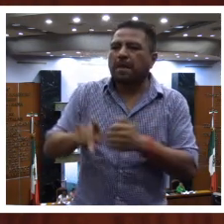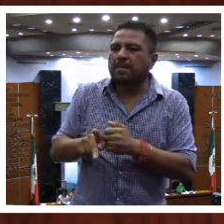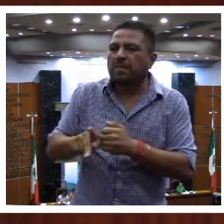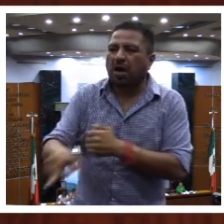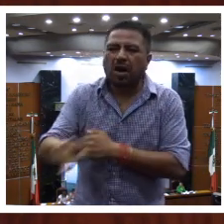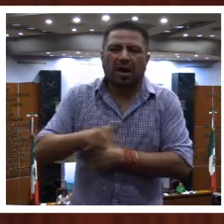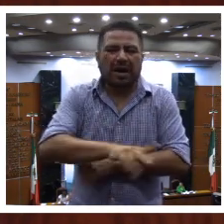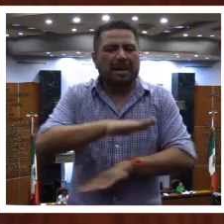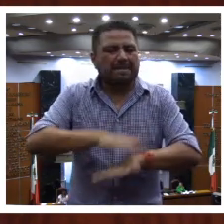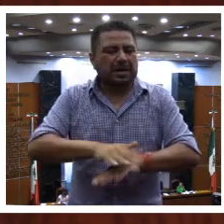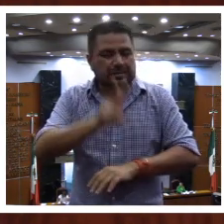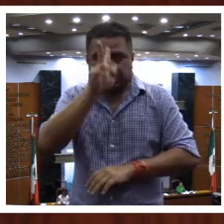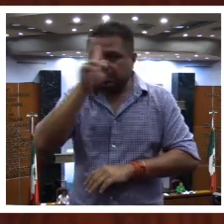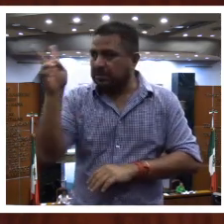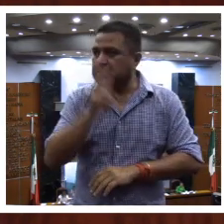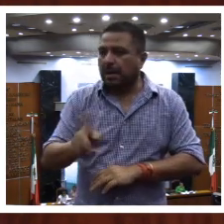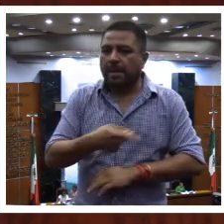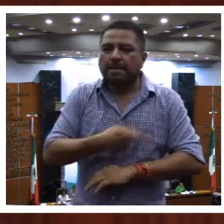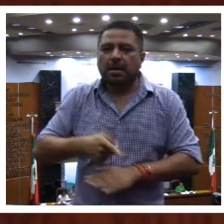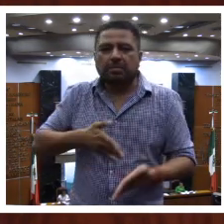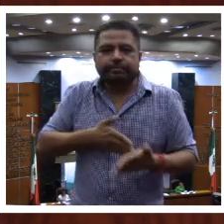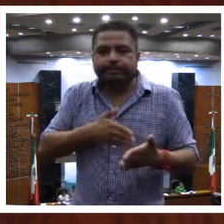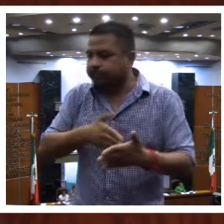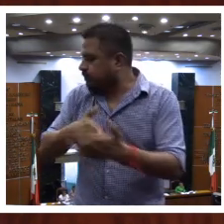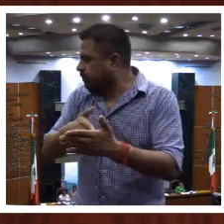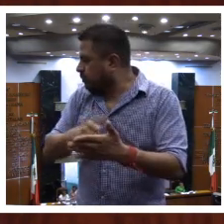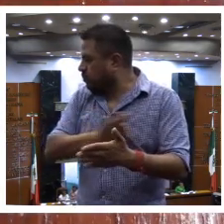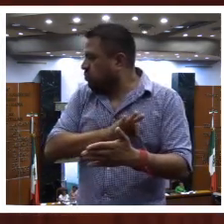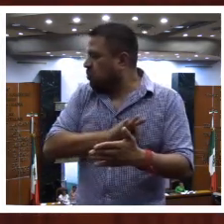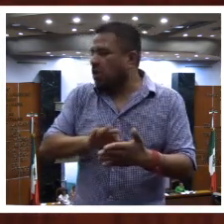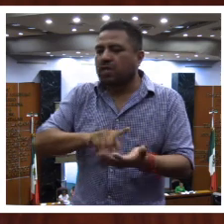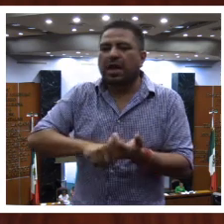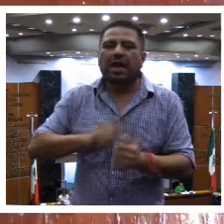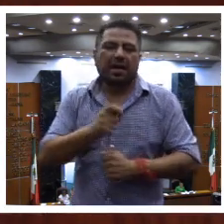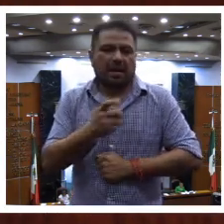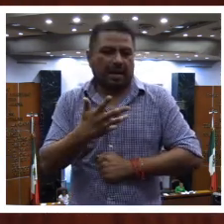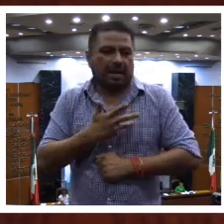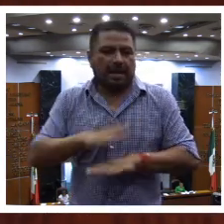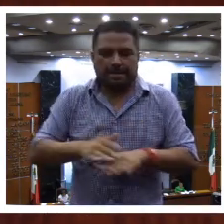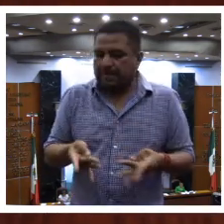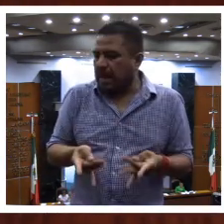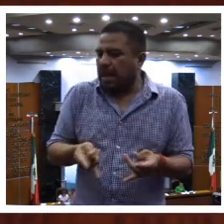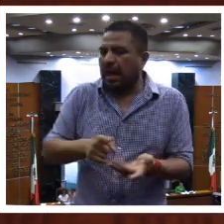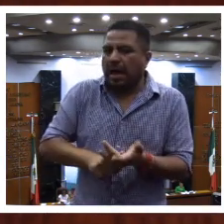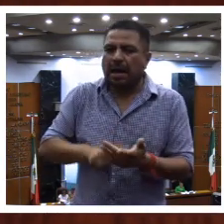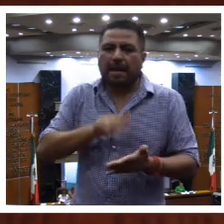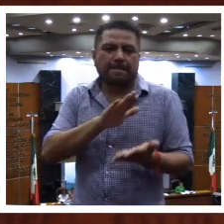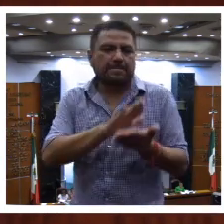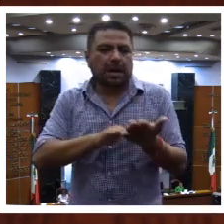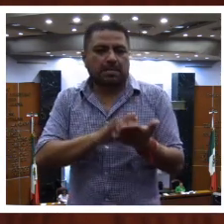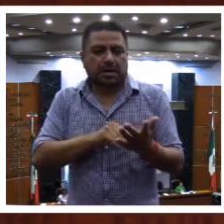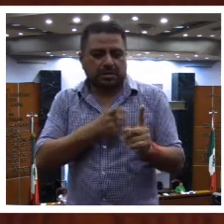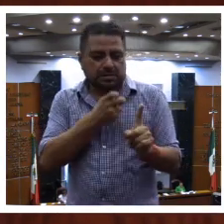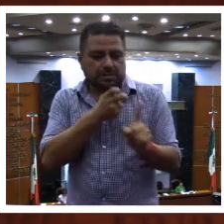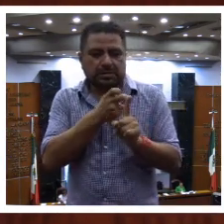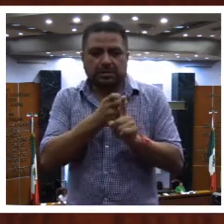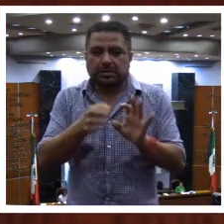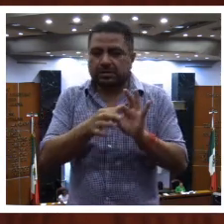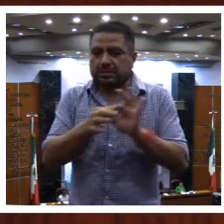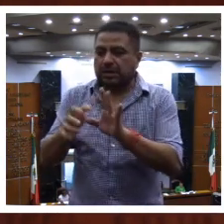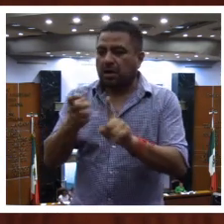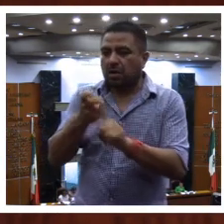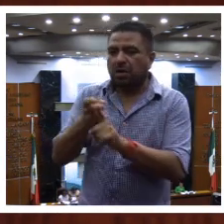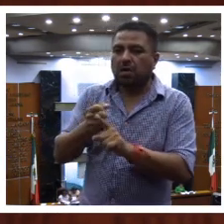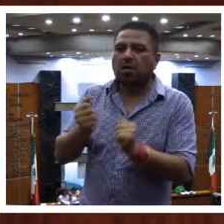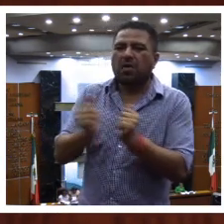y de extrema pobreza obstaculizan la disponibilidad y la calidad de estos documentos. Aunado